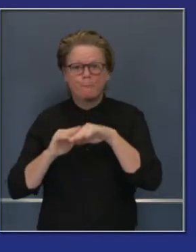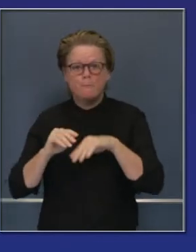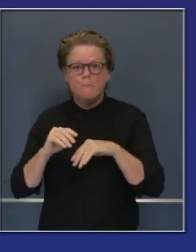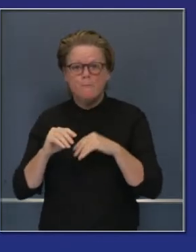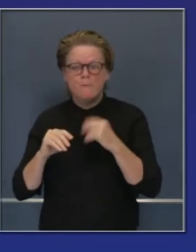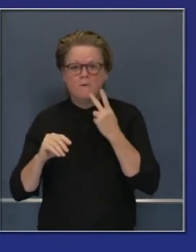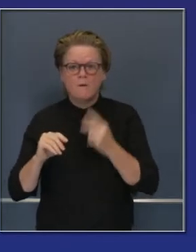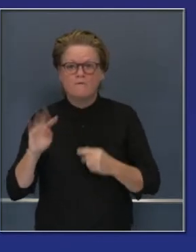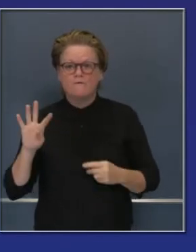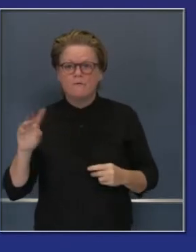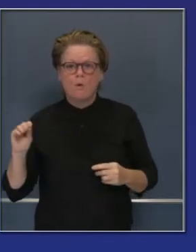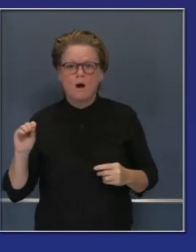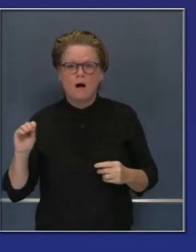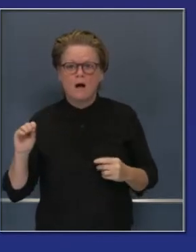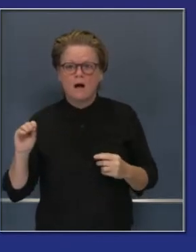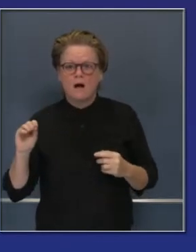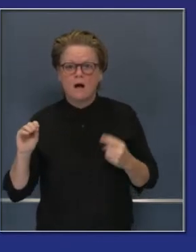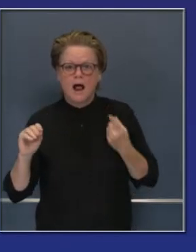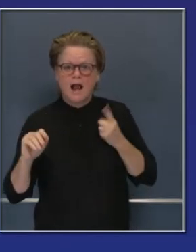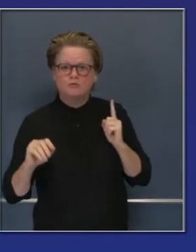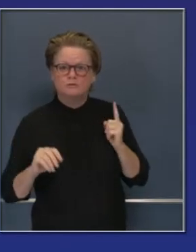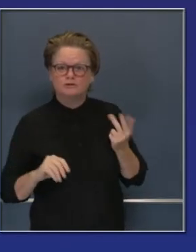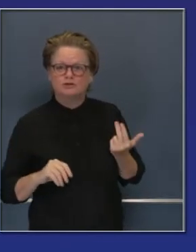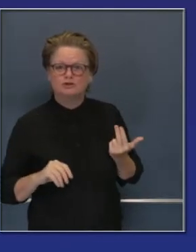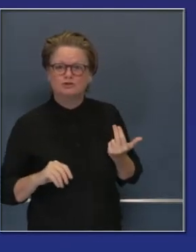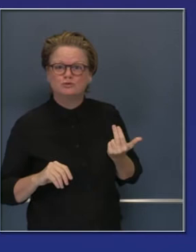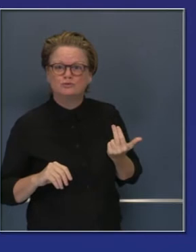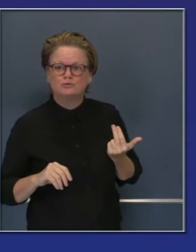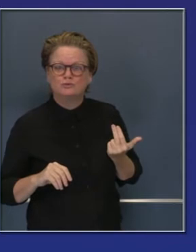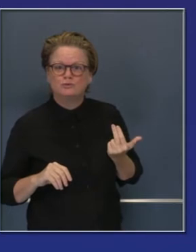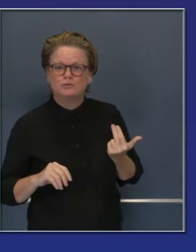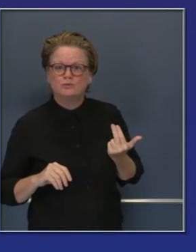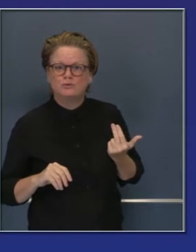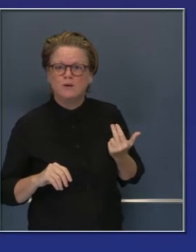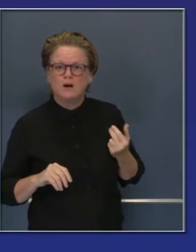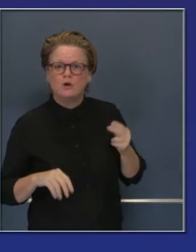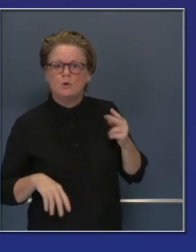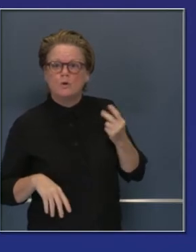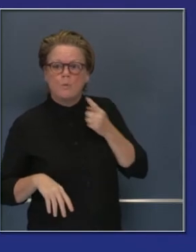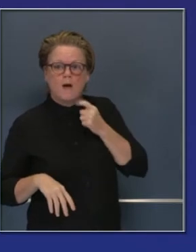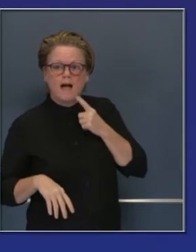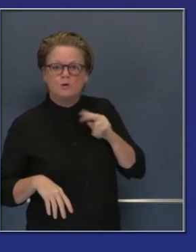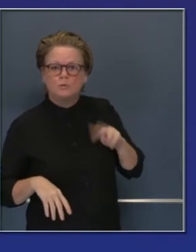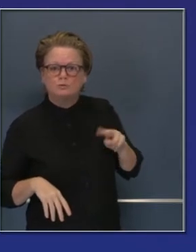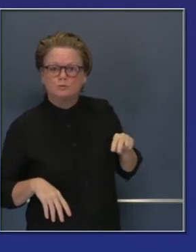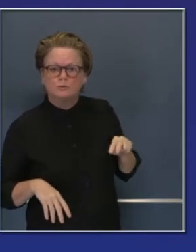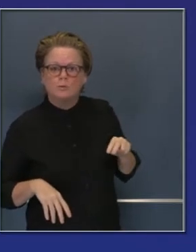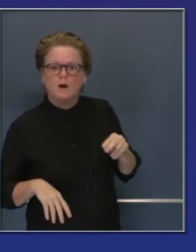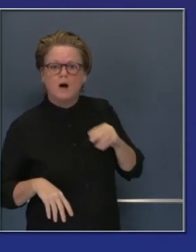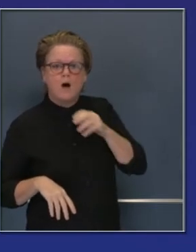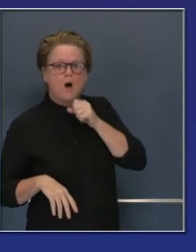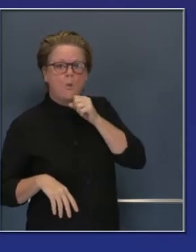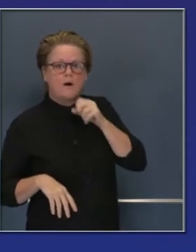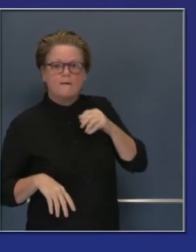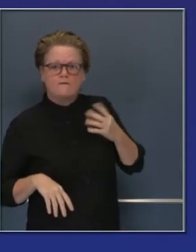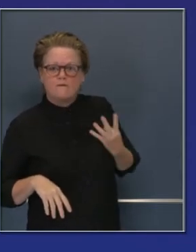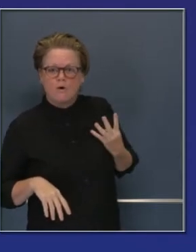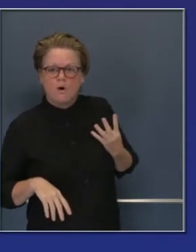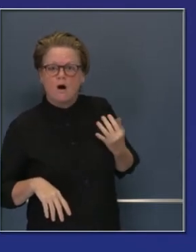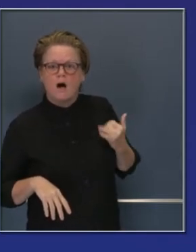condado. Pueden ver aquí la semana pasada, 13 condados en el morado. Ahora 41